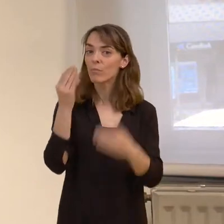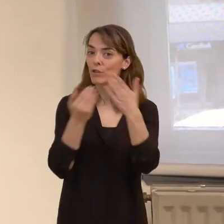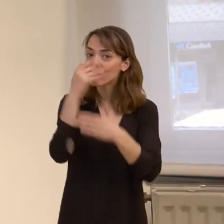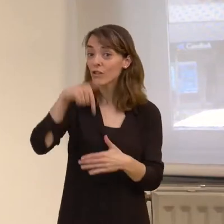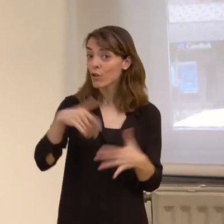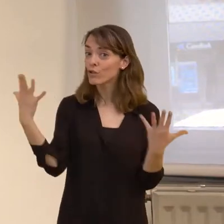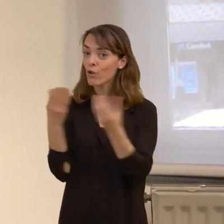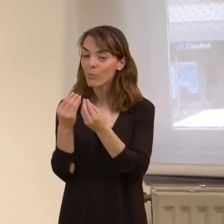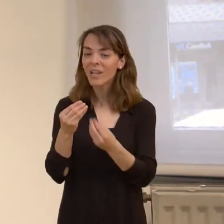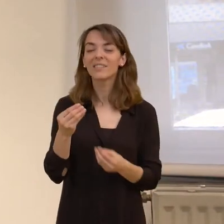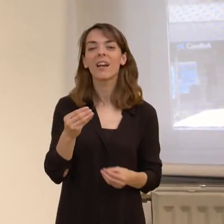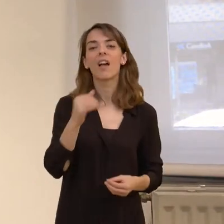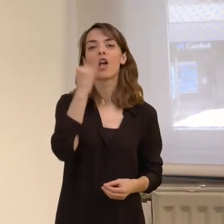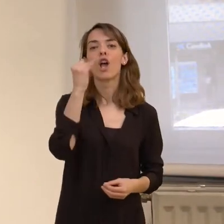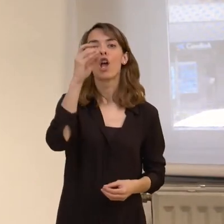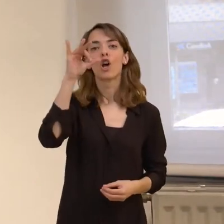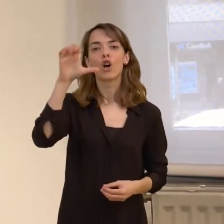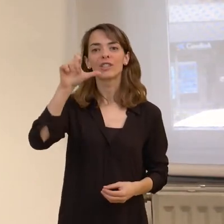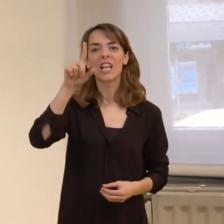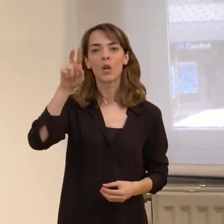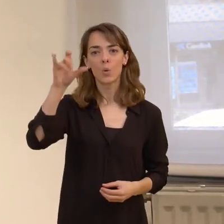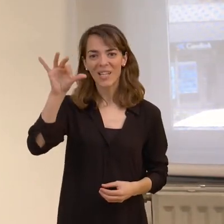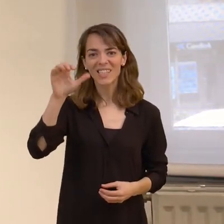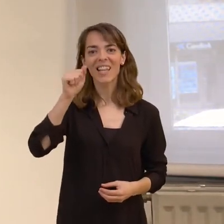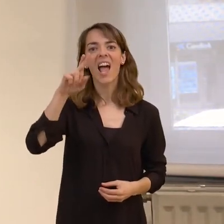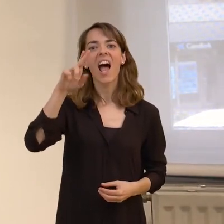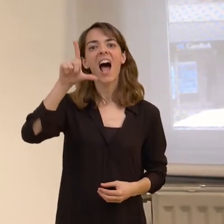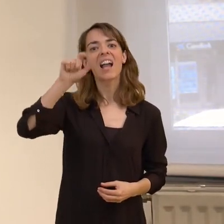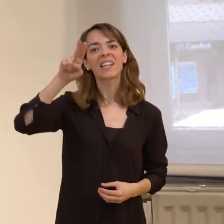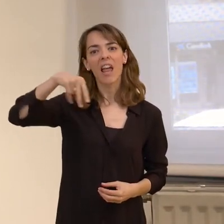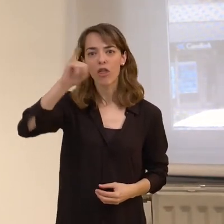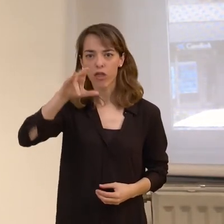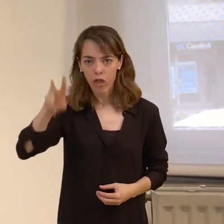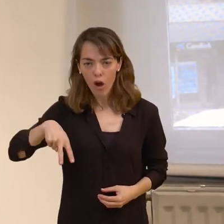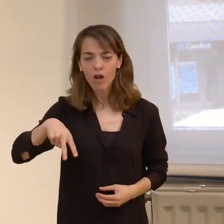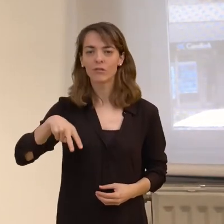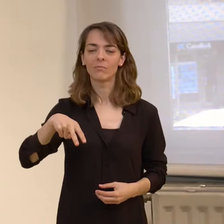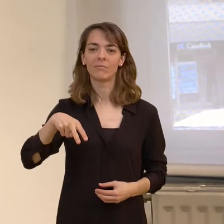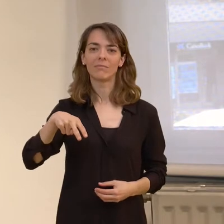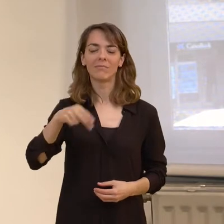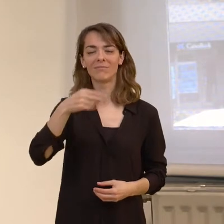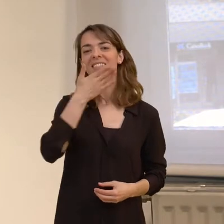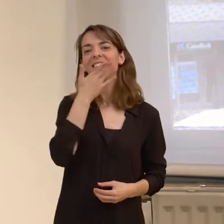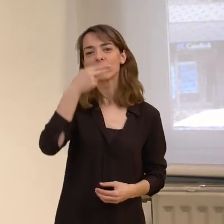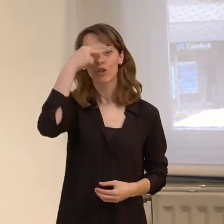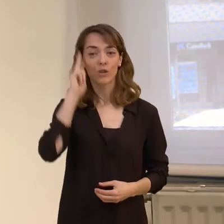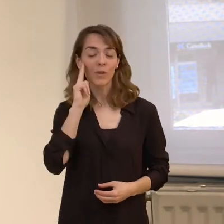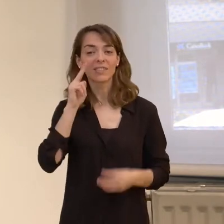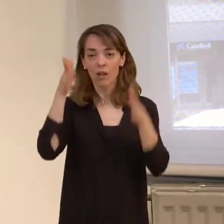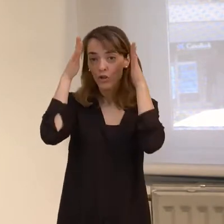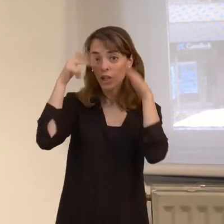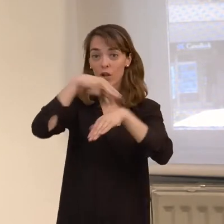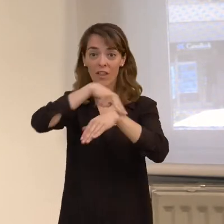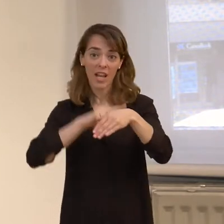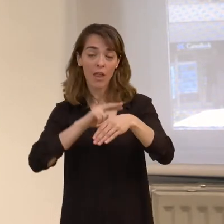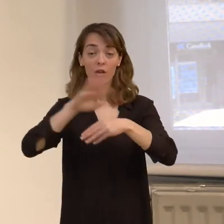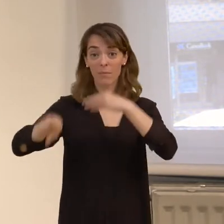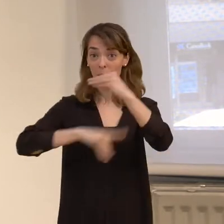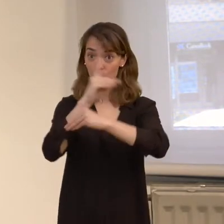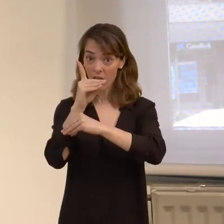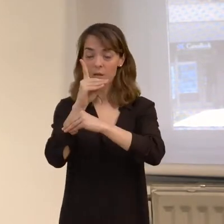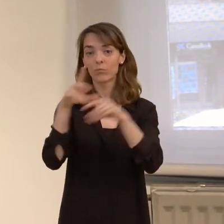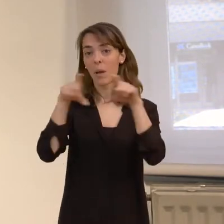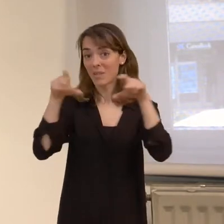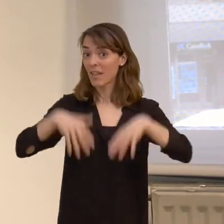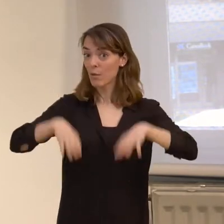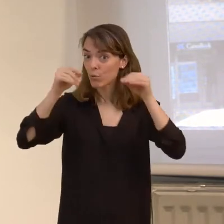Buenos días, hoy nos acompaña José Luis Arlauzón Francés, consejero delegado de MQD, Mira lo que te digo, una empresa de Burgos